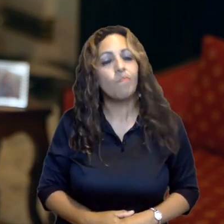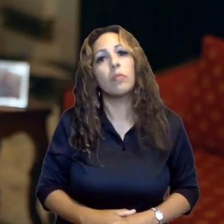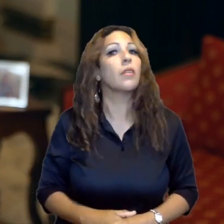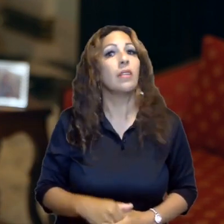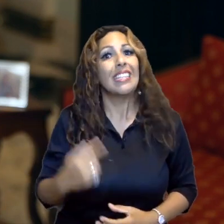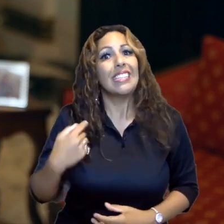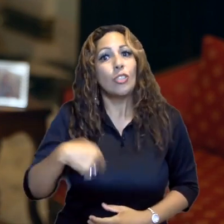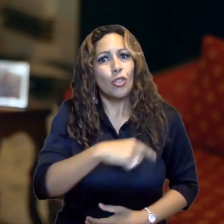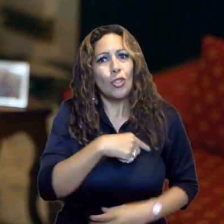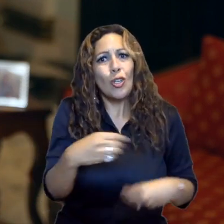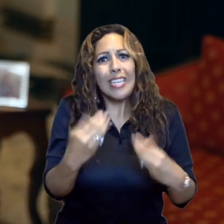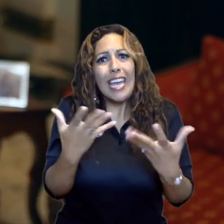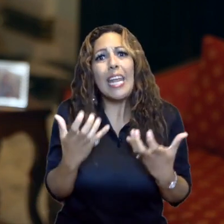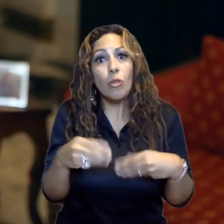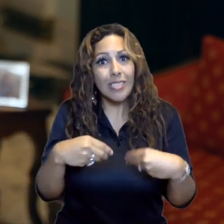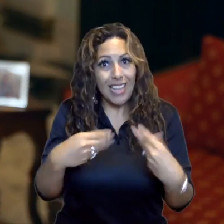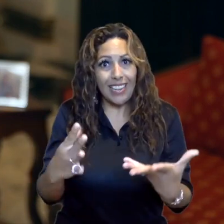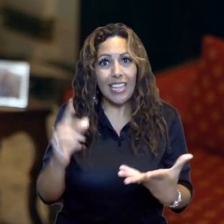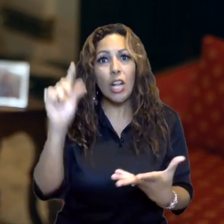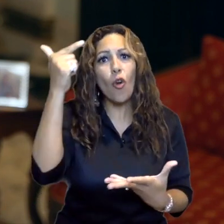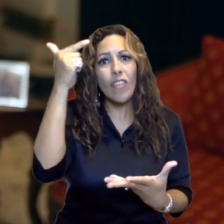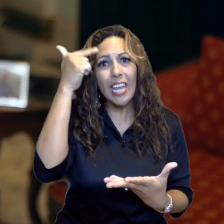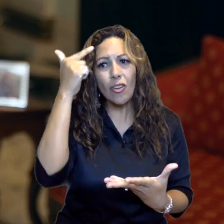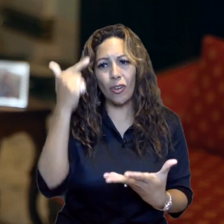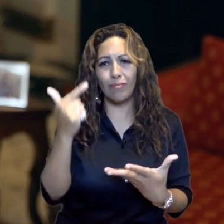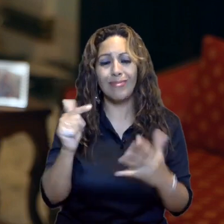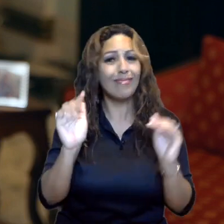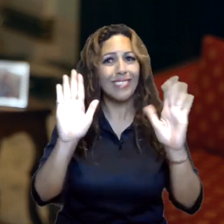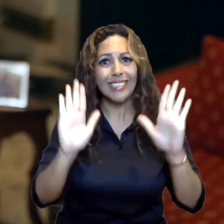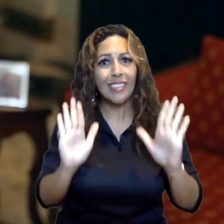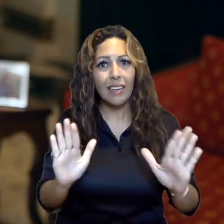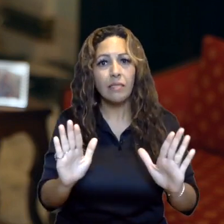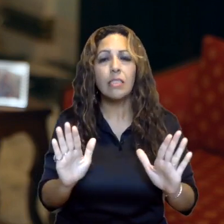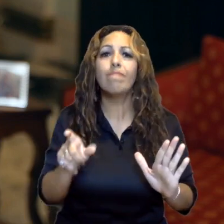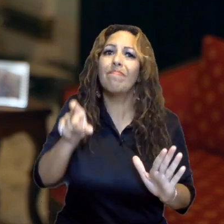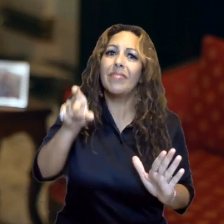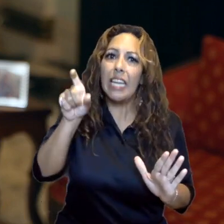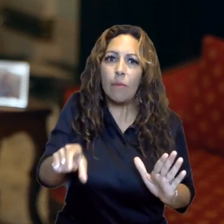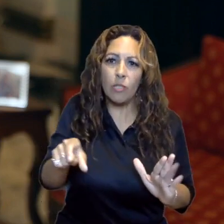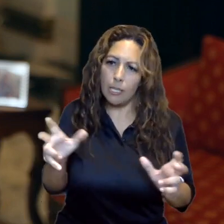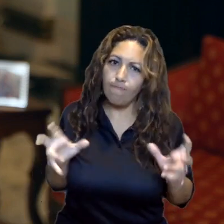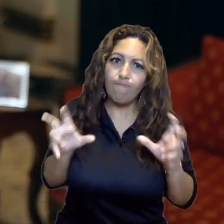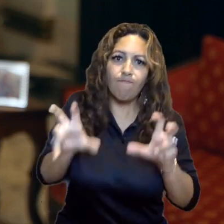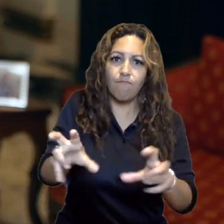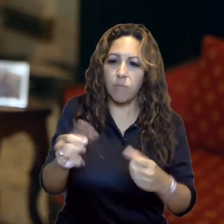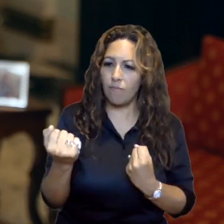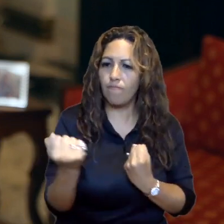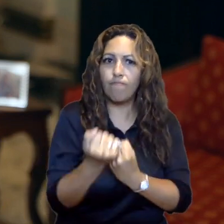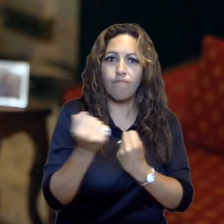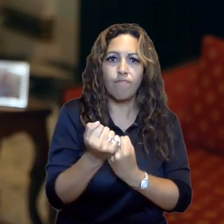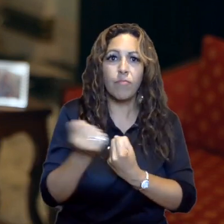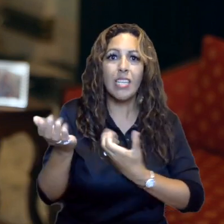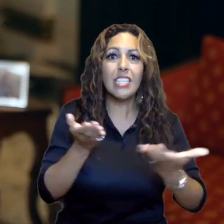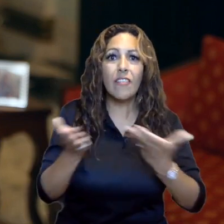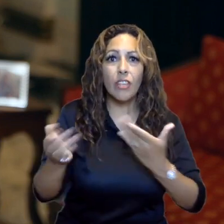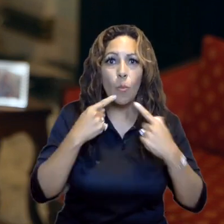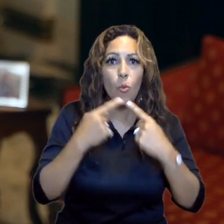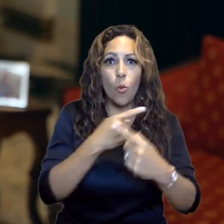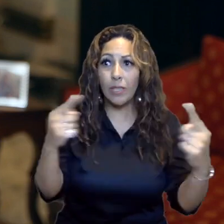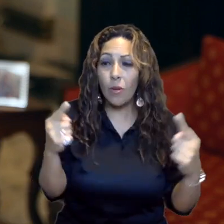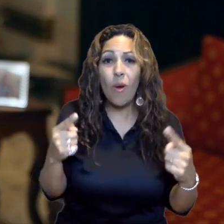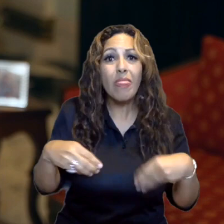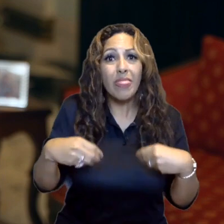Para darte el gobierno de excelencia que tú y los tuyos quieren, tenemos que invertir aún más en nuestros servidores públicos,